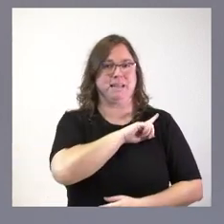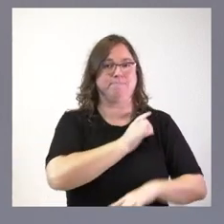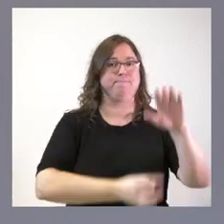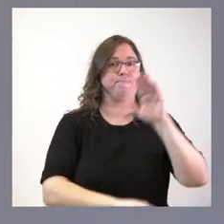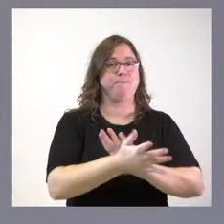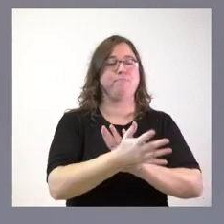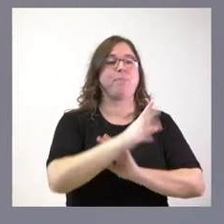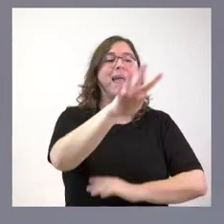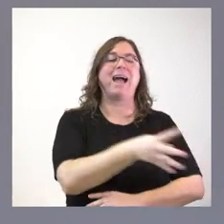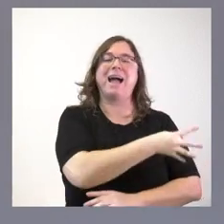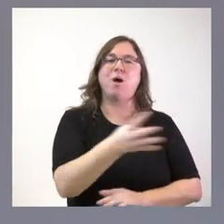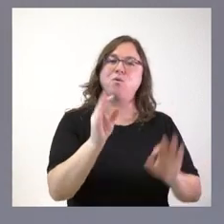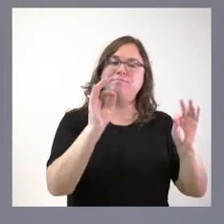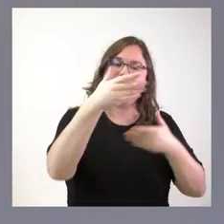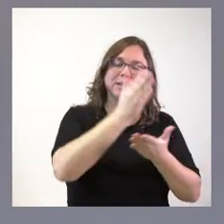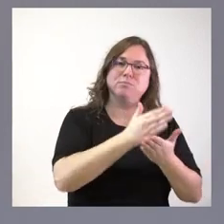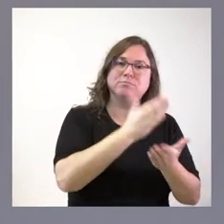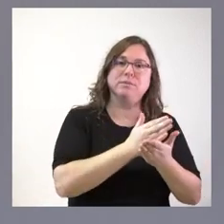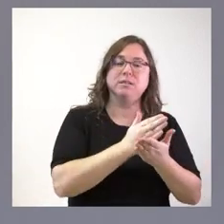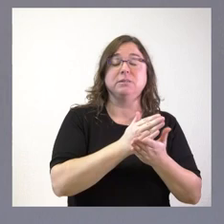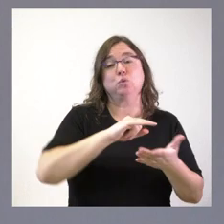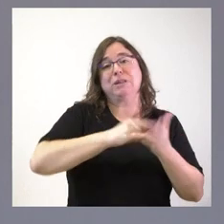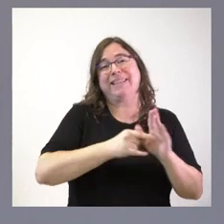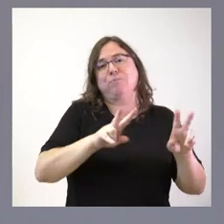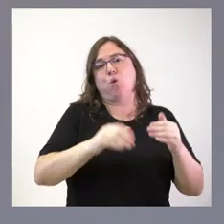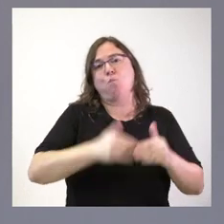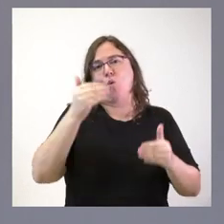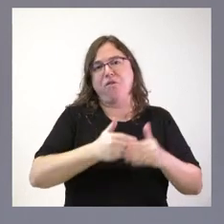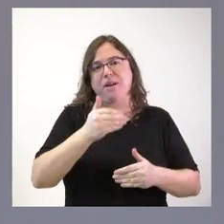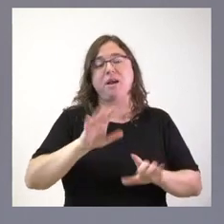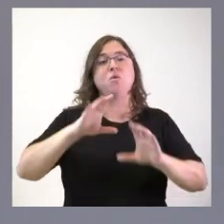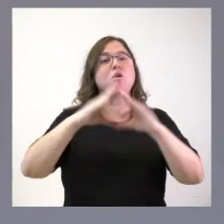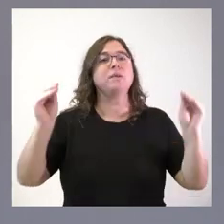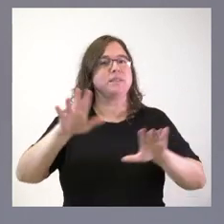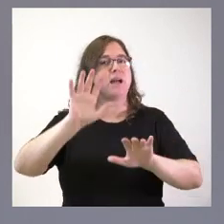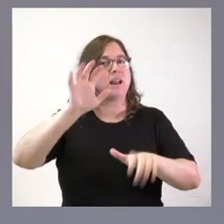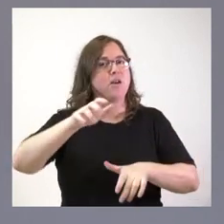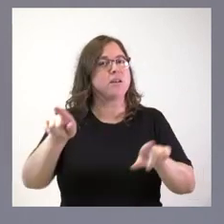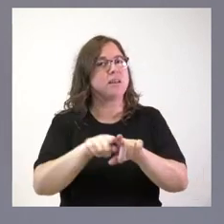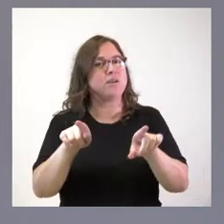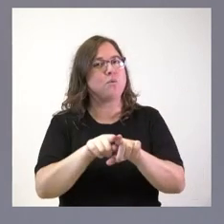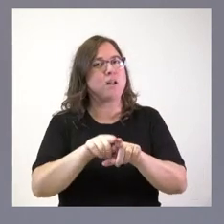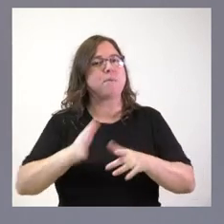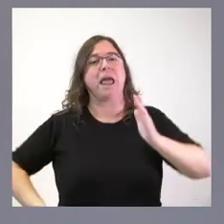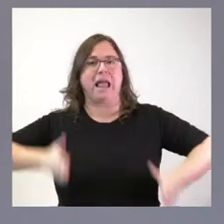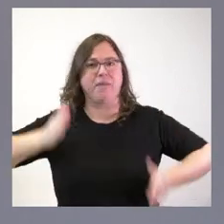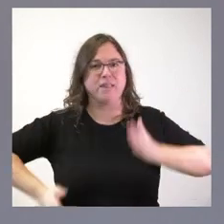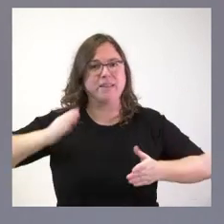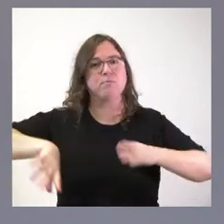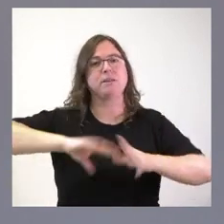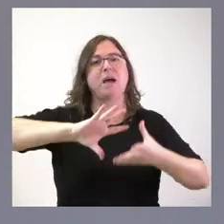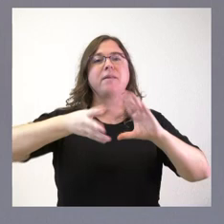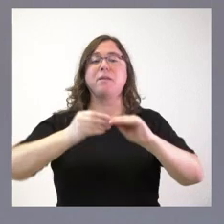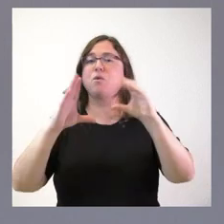auluario de técnicas Passive House. La Universidad de León, principalmente para pista de atletismo y la adaptación de la